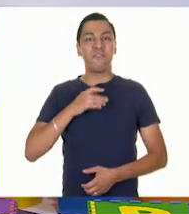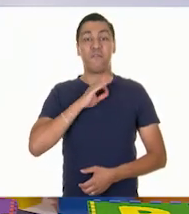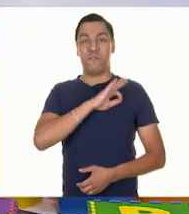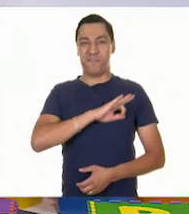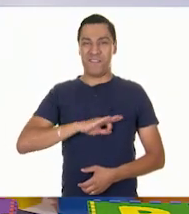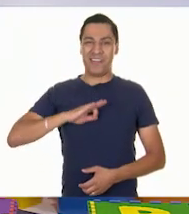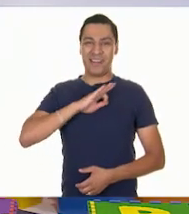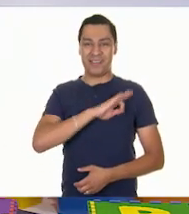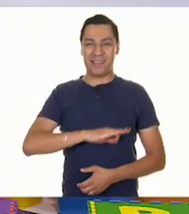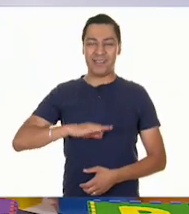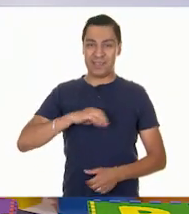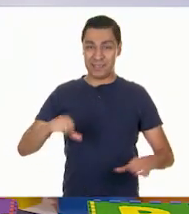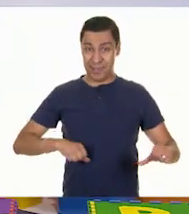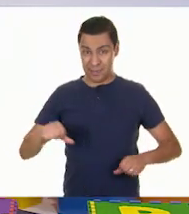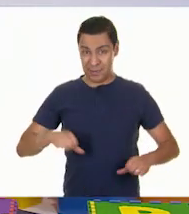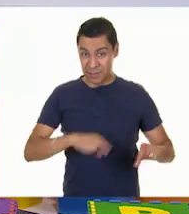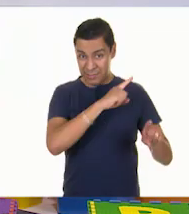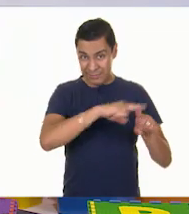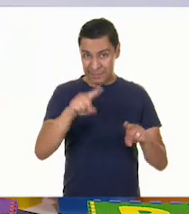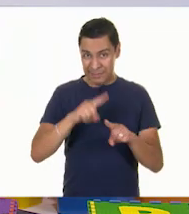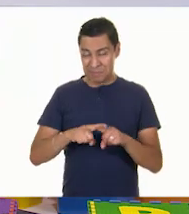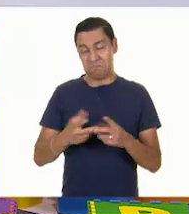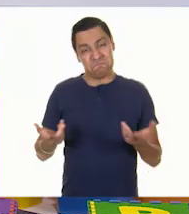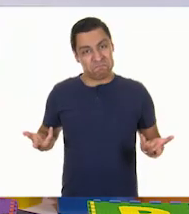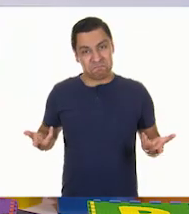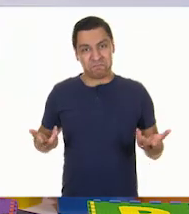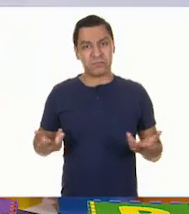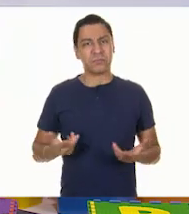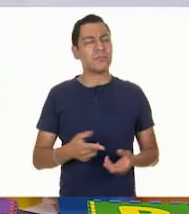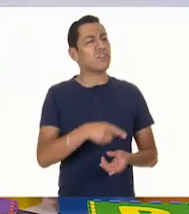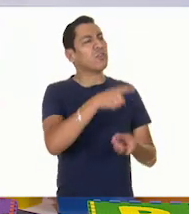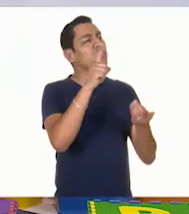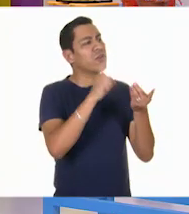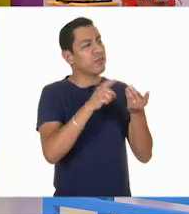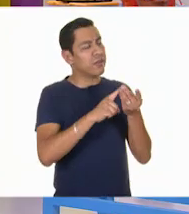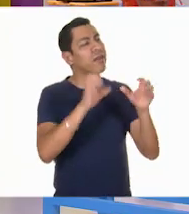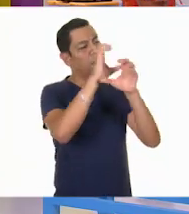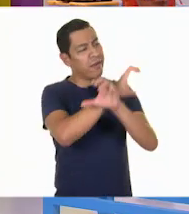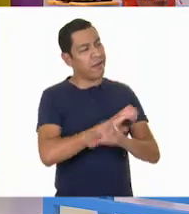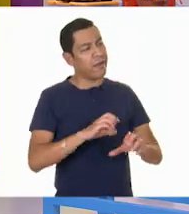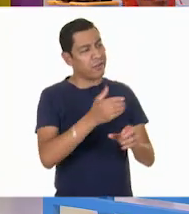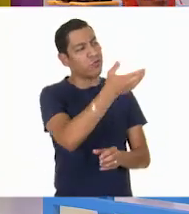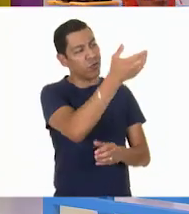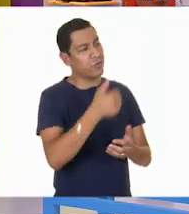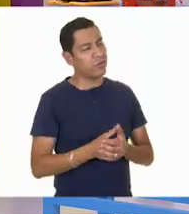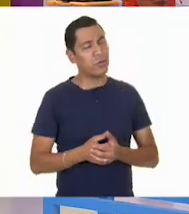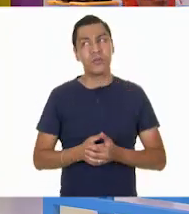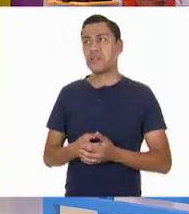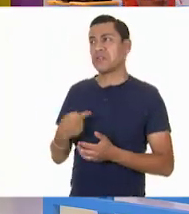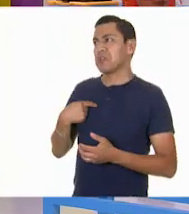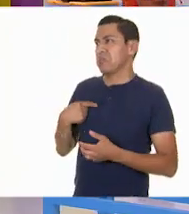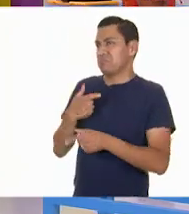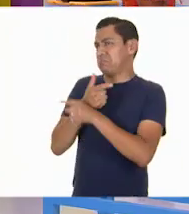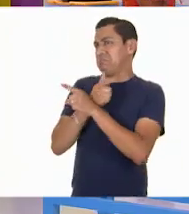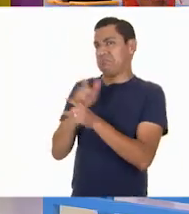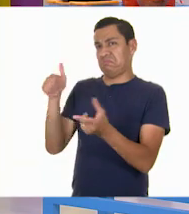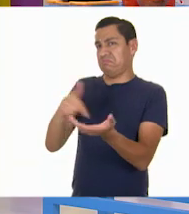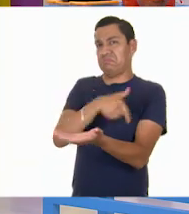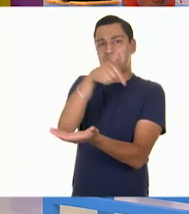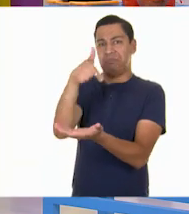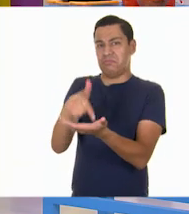tanto les gusta. Ahora, dime algo, Pepe. ¿En dónde te gusta cantar? ¡Ay, pues en todas partes! En la